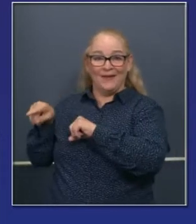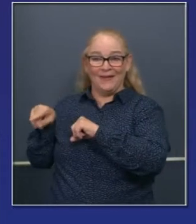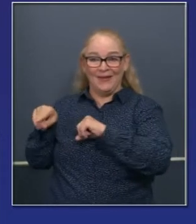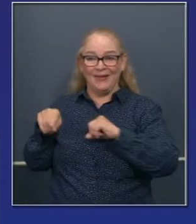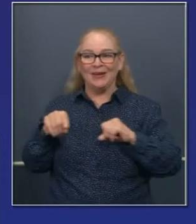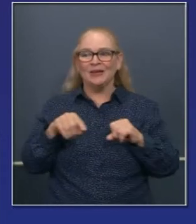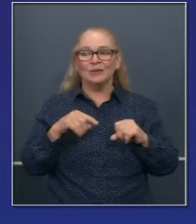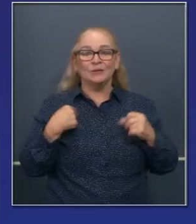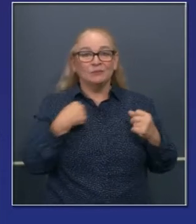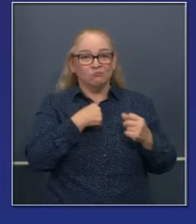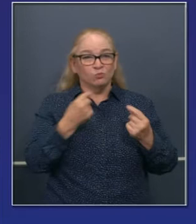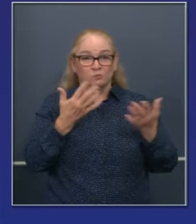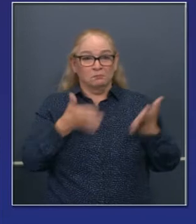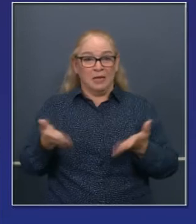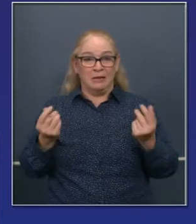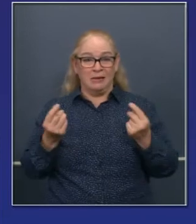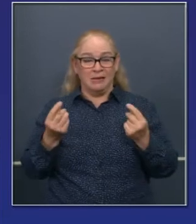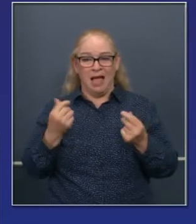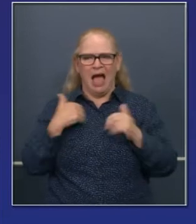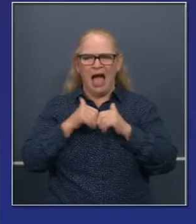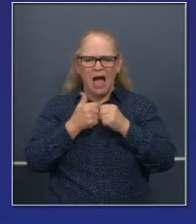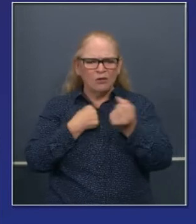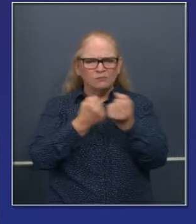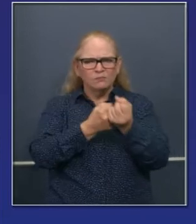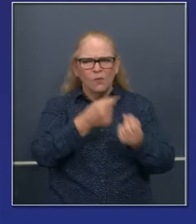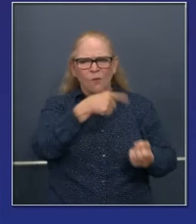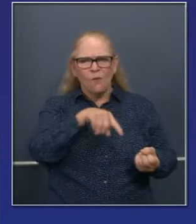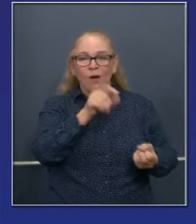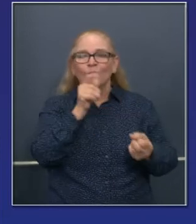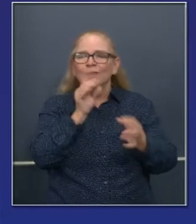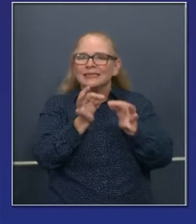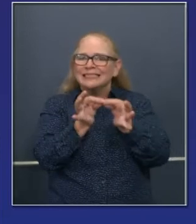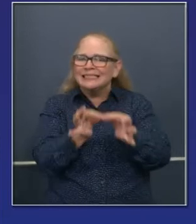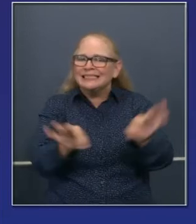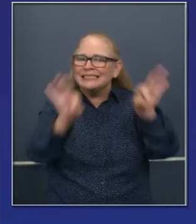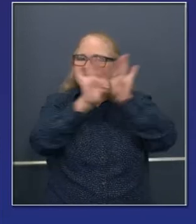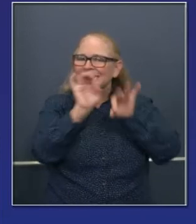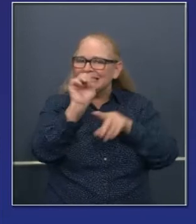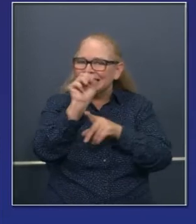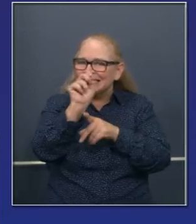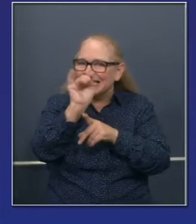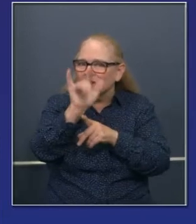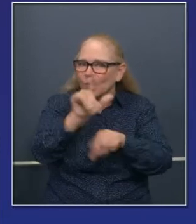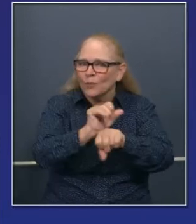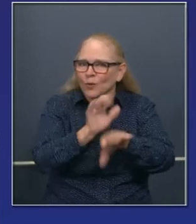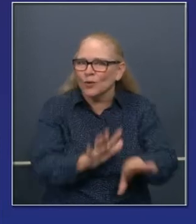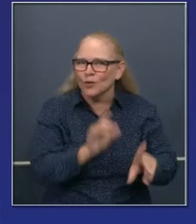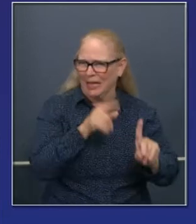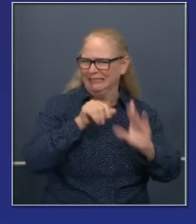y el trabajo que estaremos haciendo en cuanto a apoyar a nuestros trabajadores esenciales.